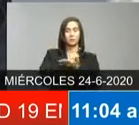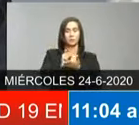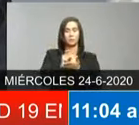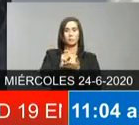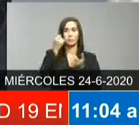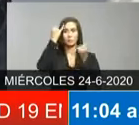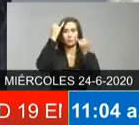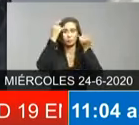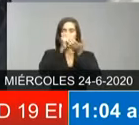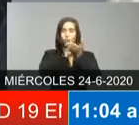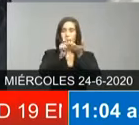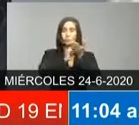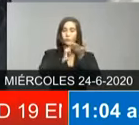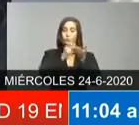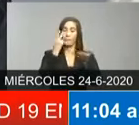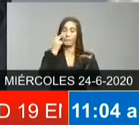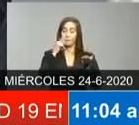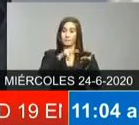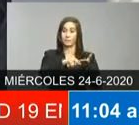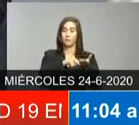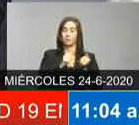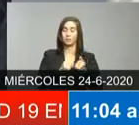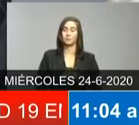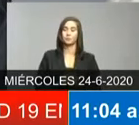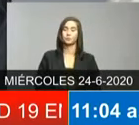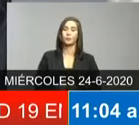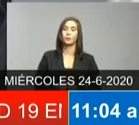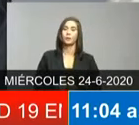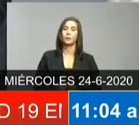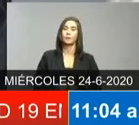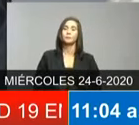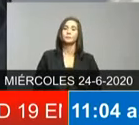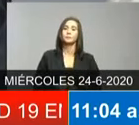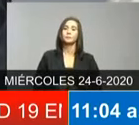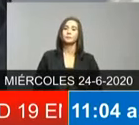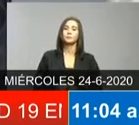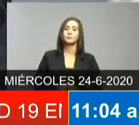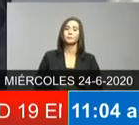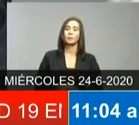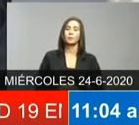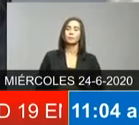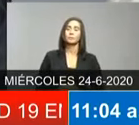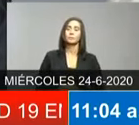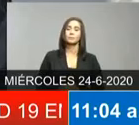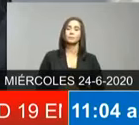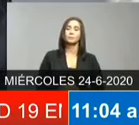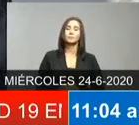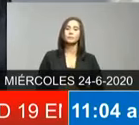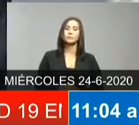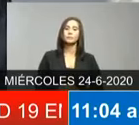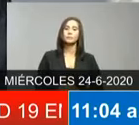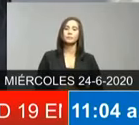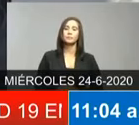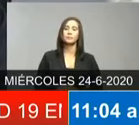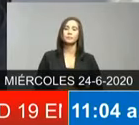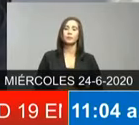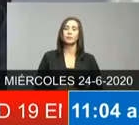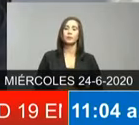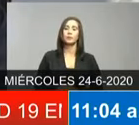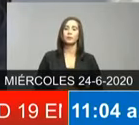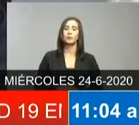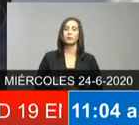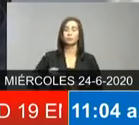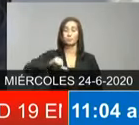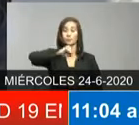ya de manera definitiva por otra parte este nosotros somos